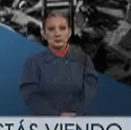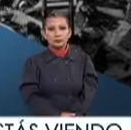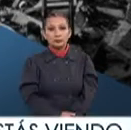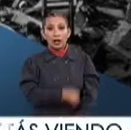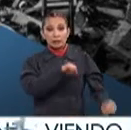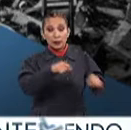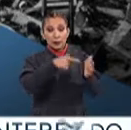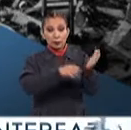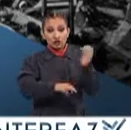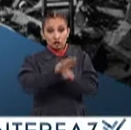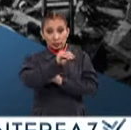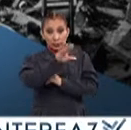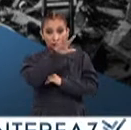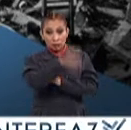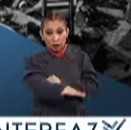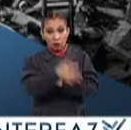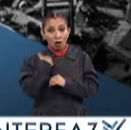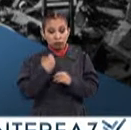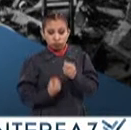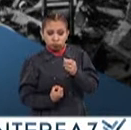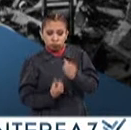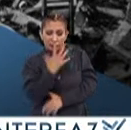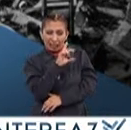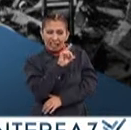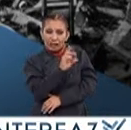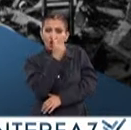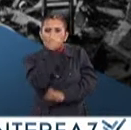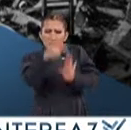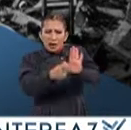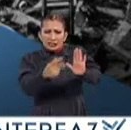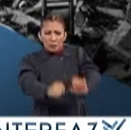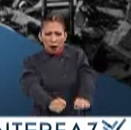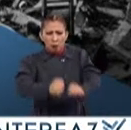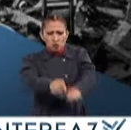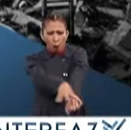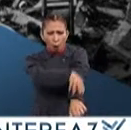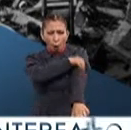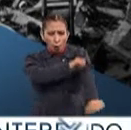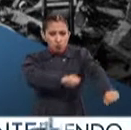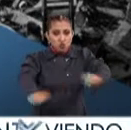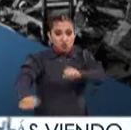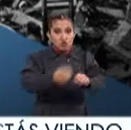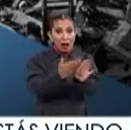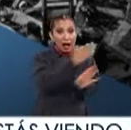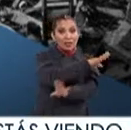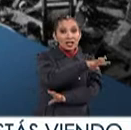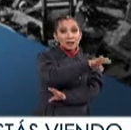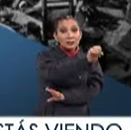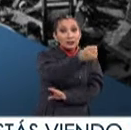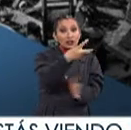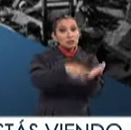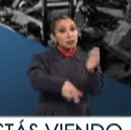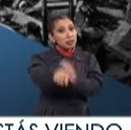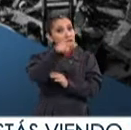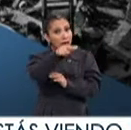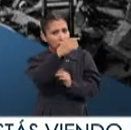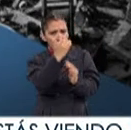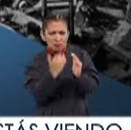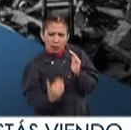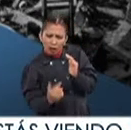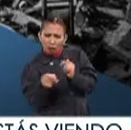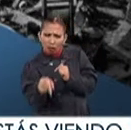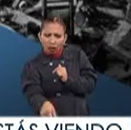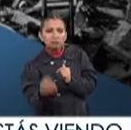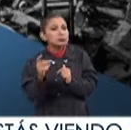El sismo de 1985 liberó 32 veces más energía sísmica que el del 19 de septiembre de 2017